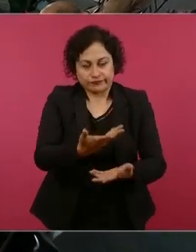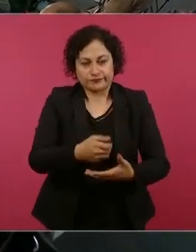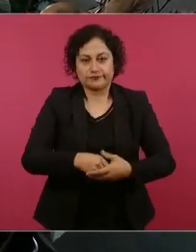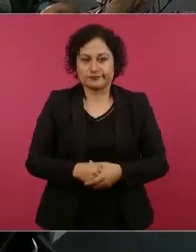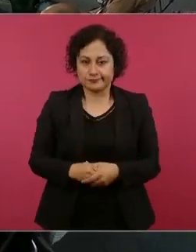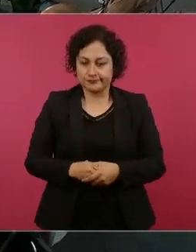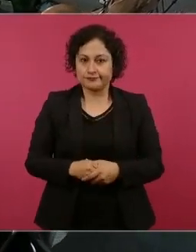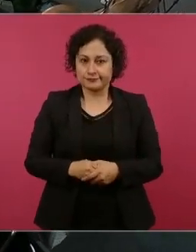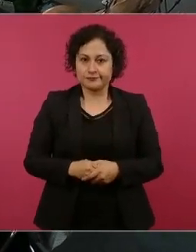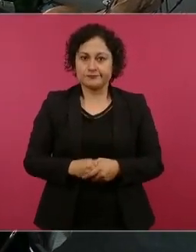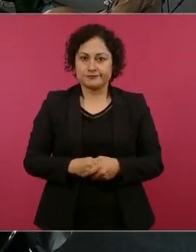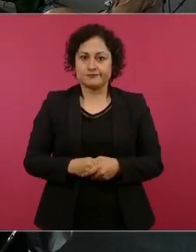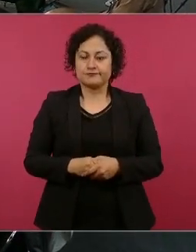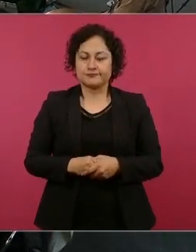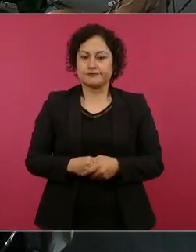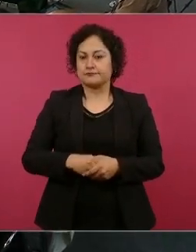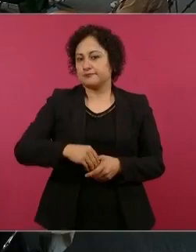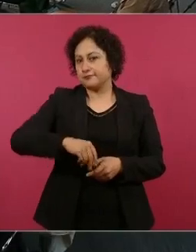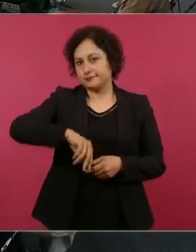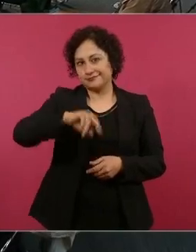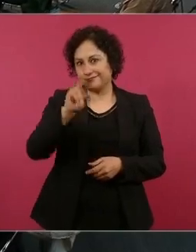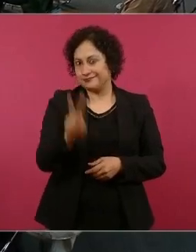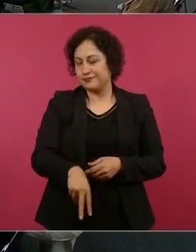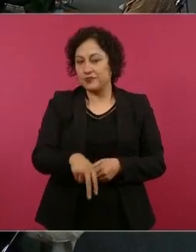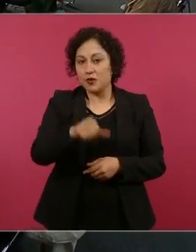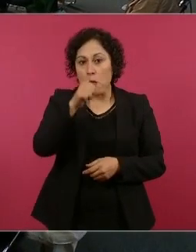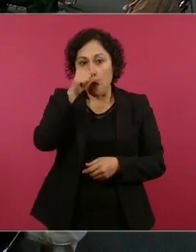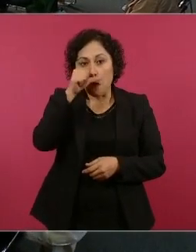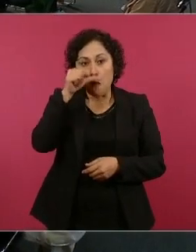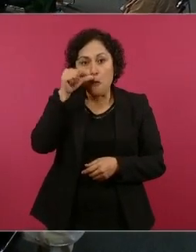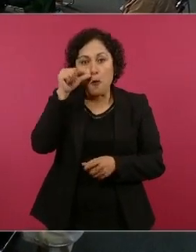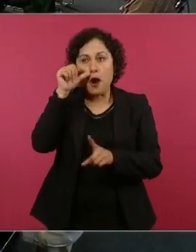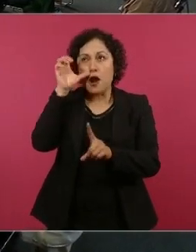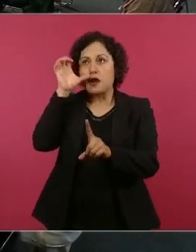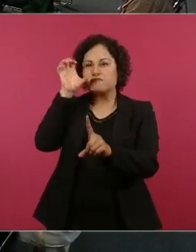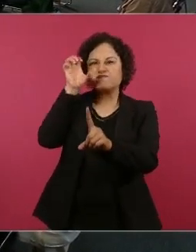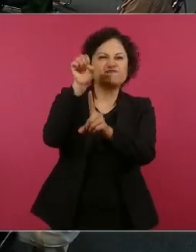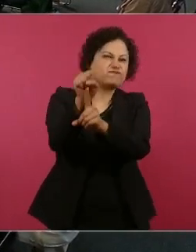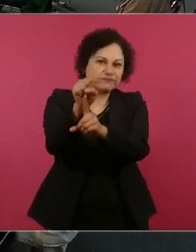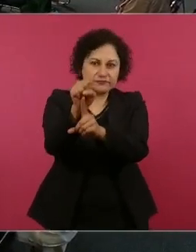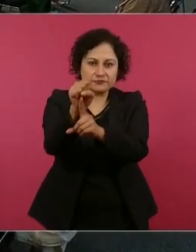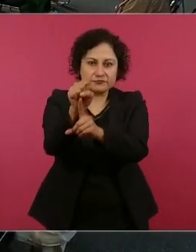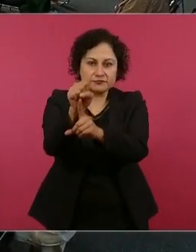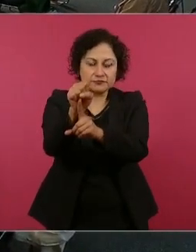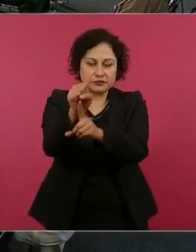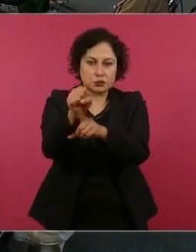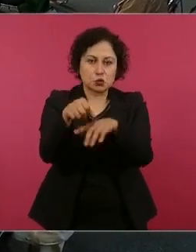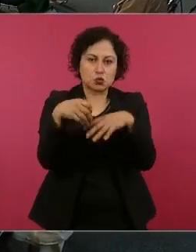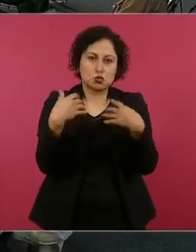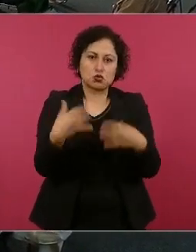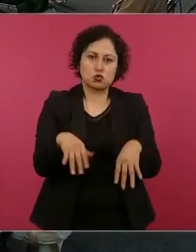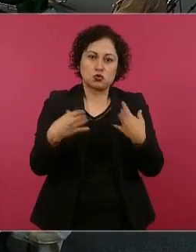y logra algo que no se logra en ningún país